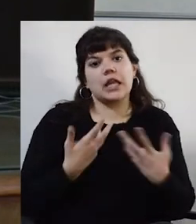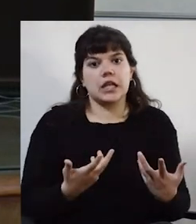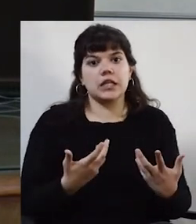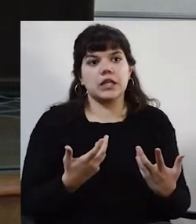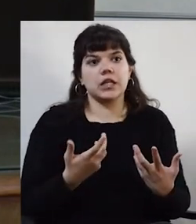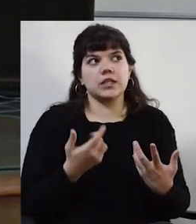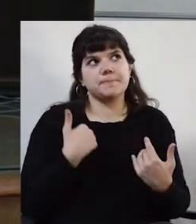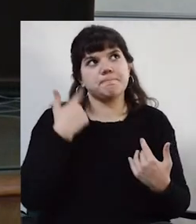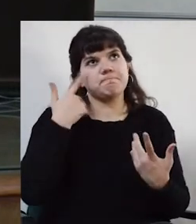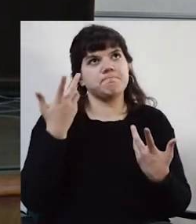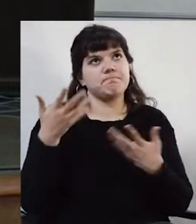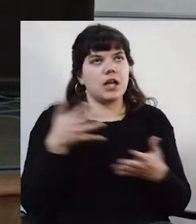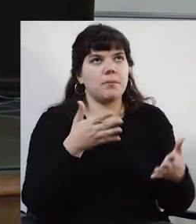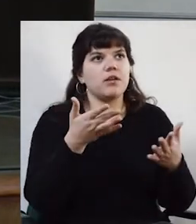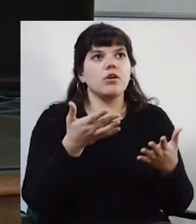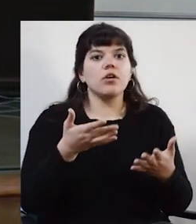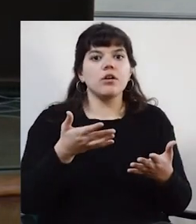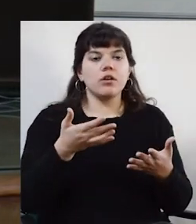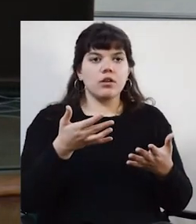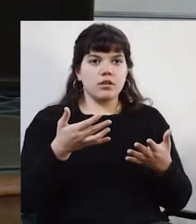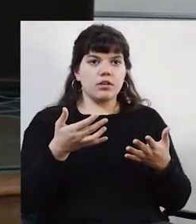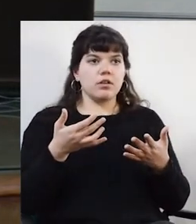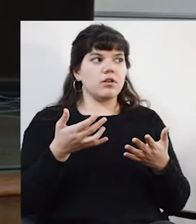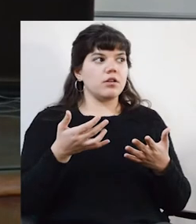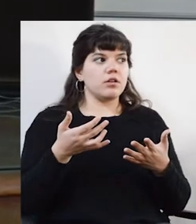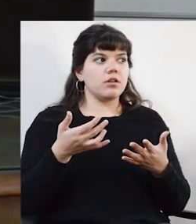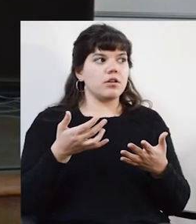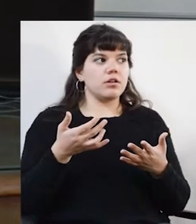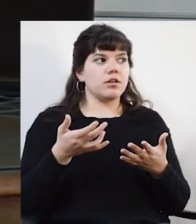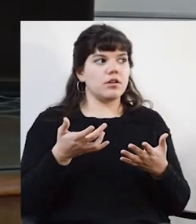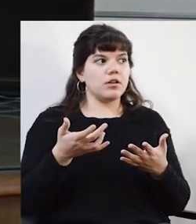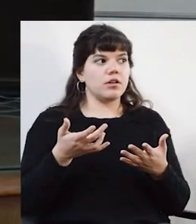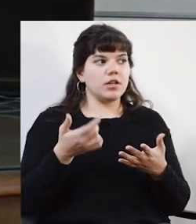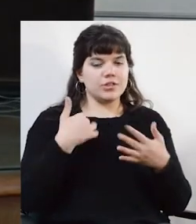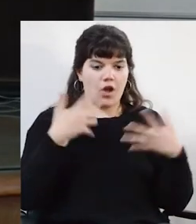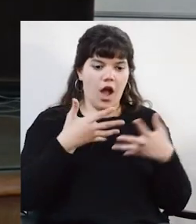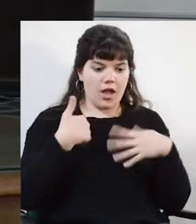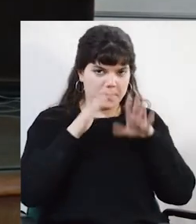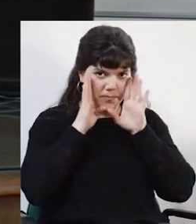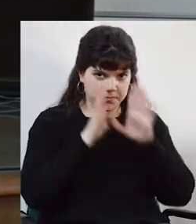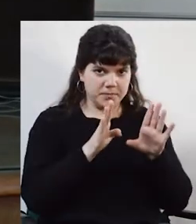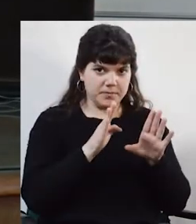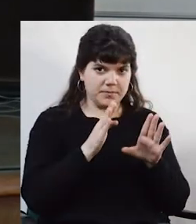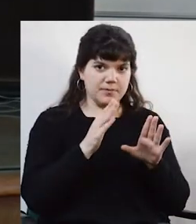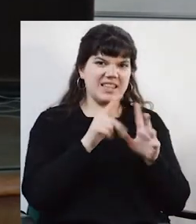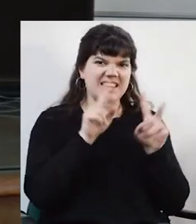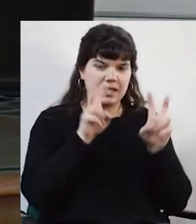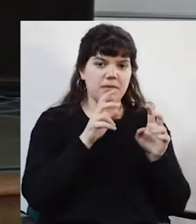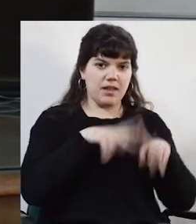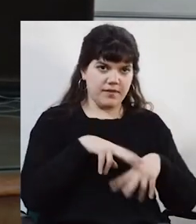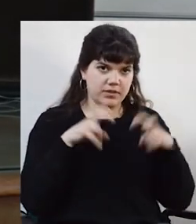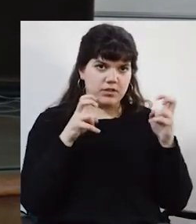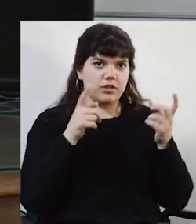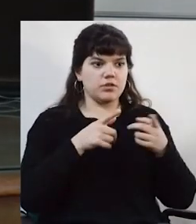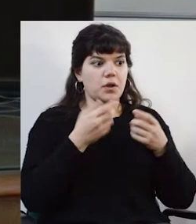¿Por qué me voy a concentrar en redes de investigación, correcto?